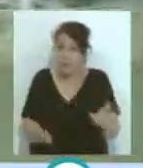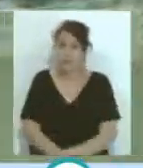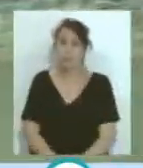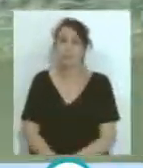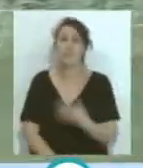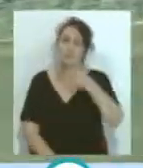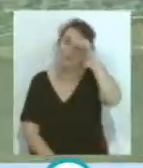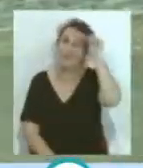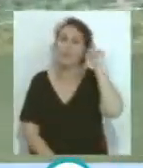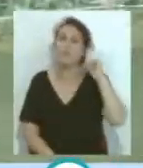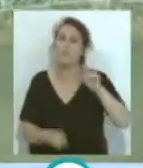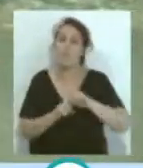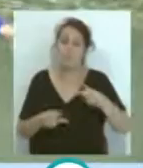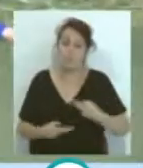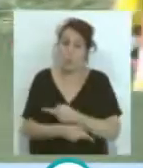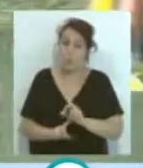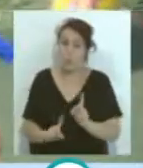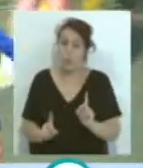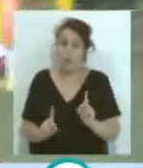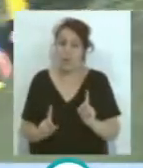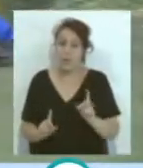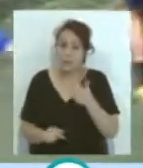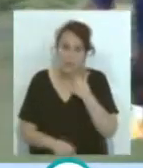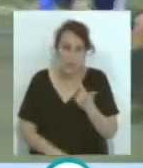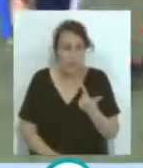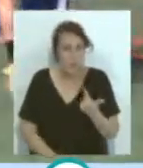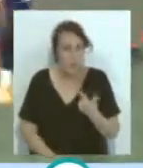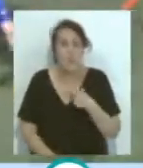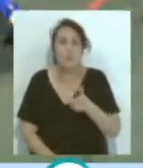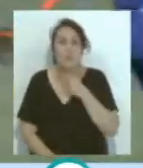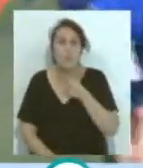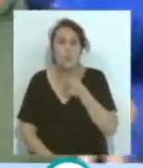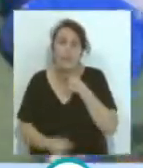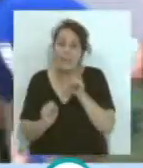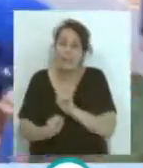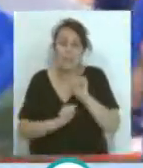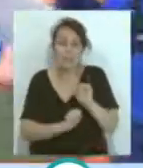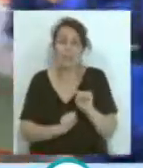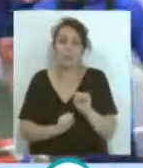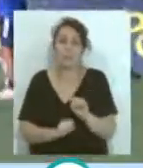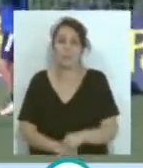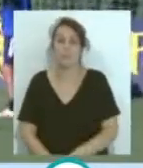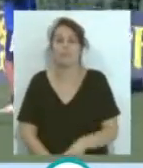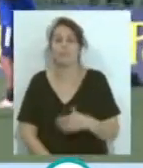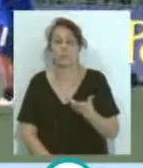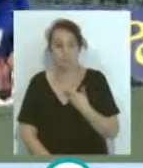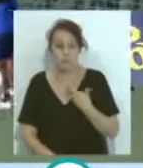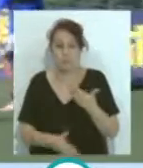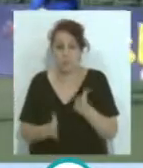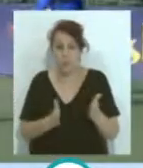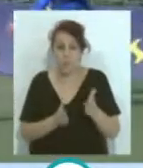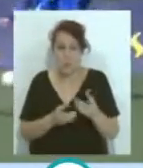...alvo no se corta... ...no se corta ni un ápice en decir... ...a él le gusta defender... ...no es que por momentos además... hace